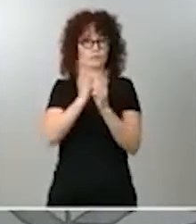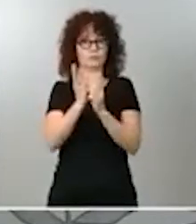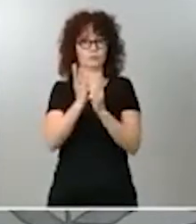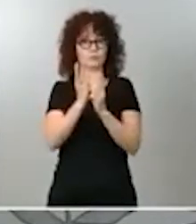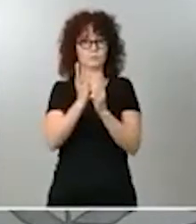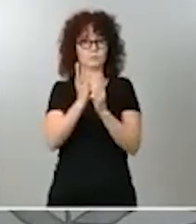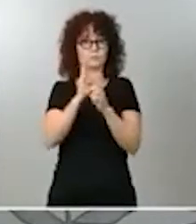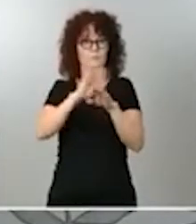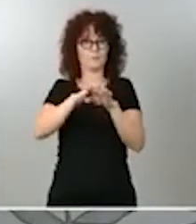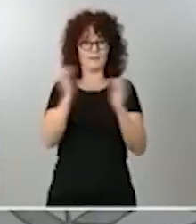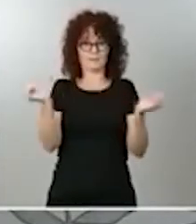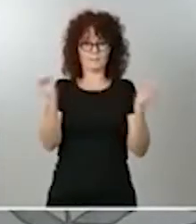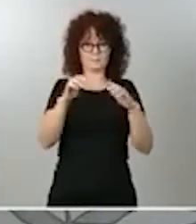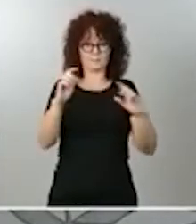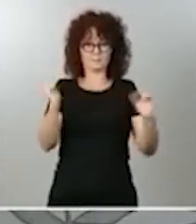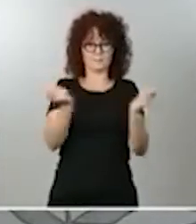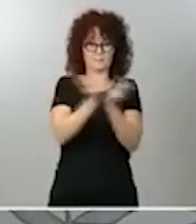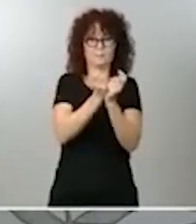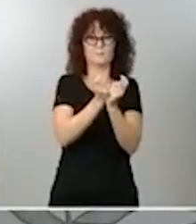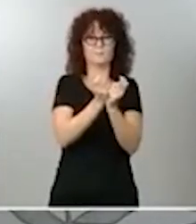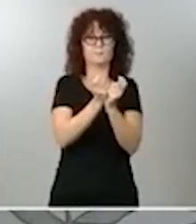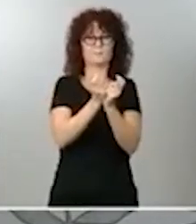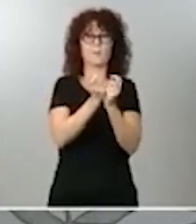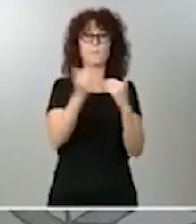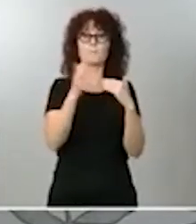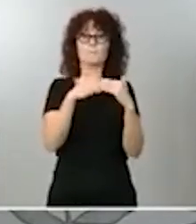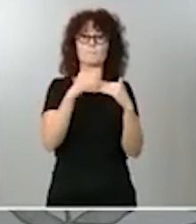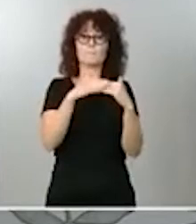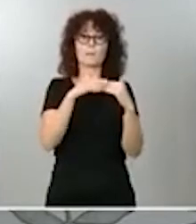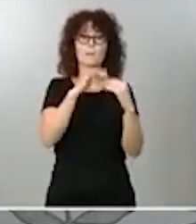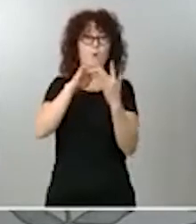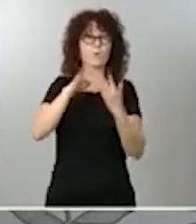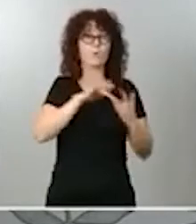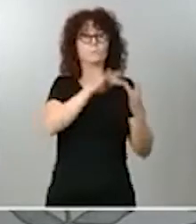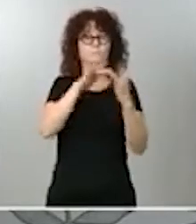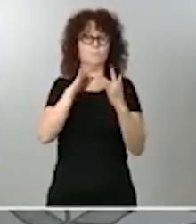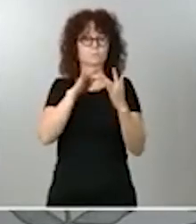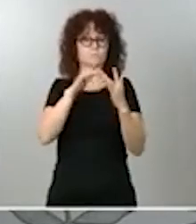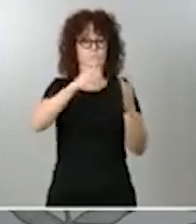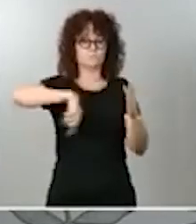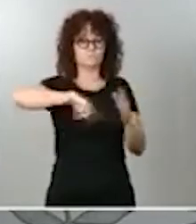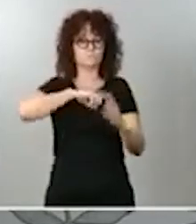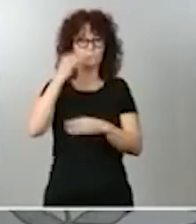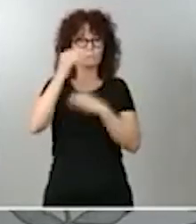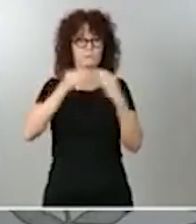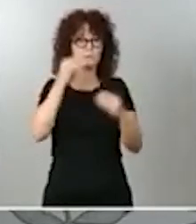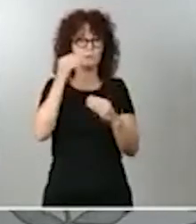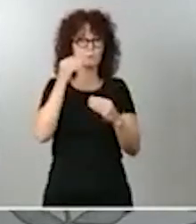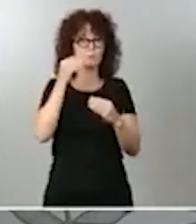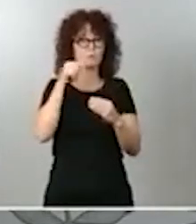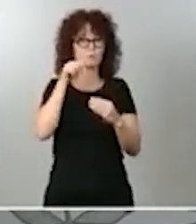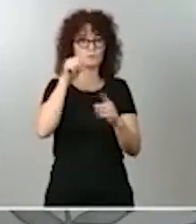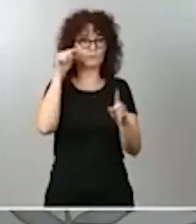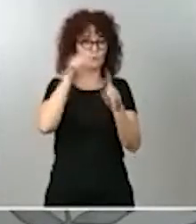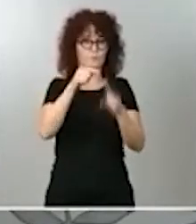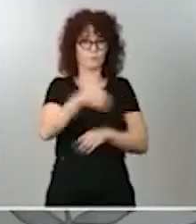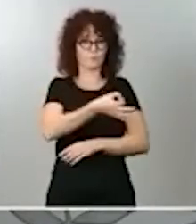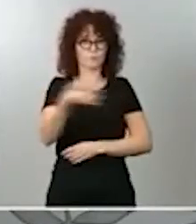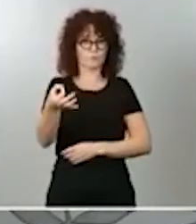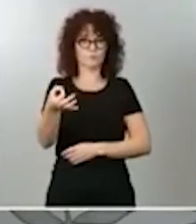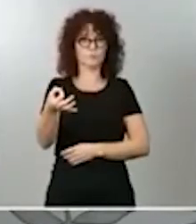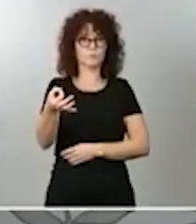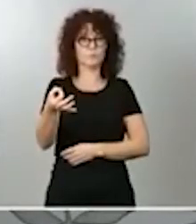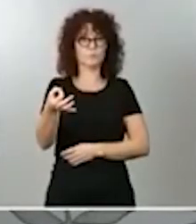eficazmente, efectivamente, pueden contactar, pues no parece que va en dirección correcta. En la dirección que marcan sus propias